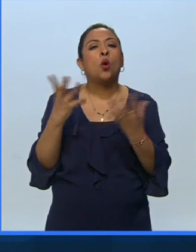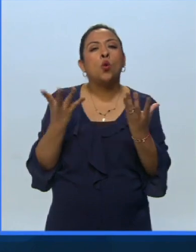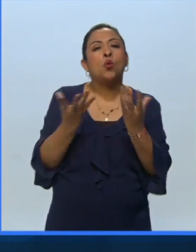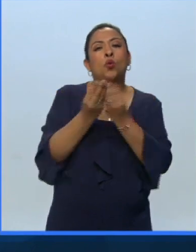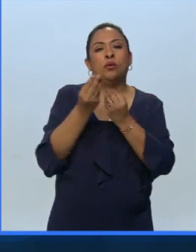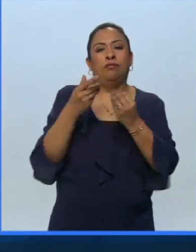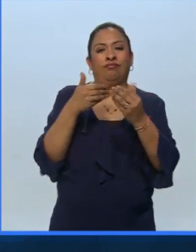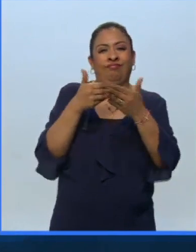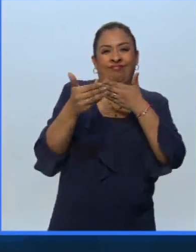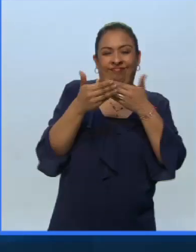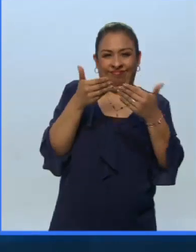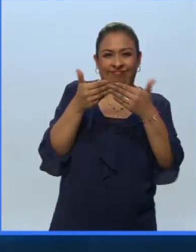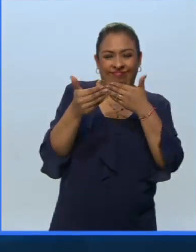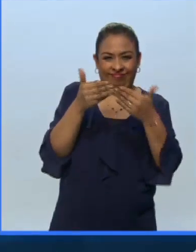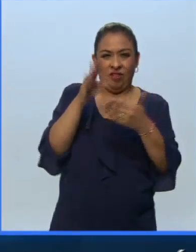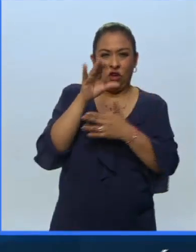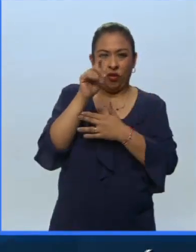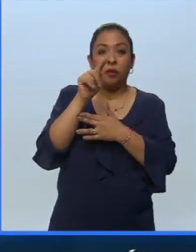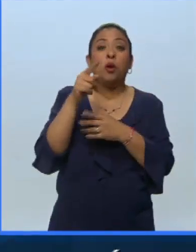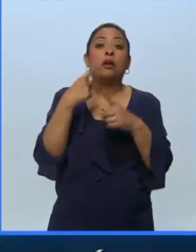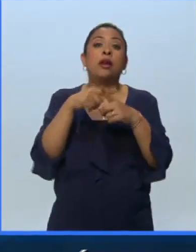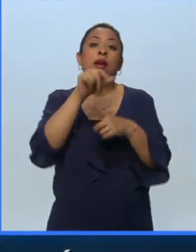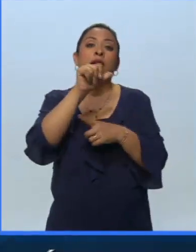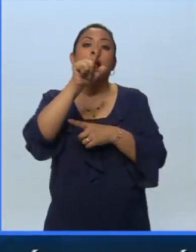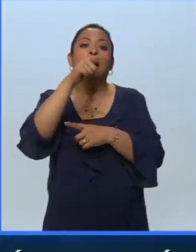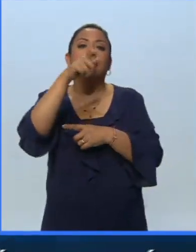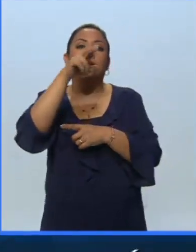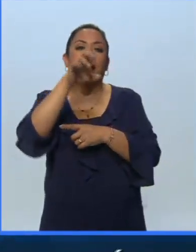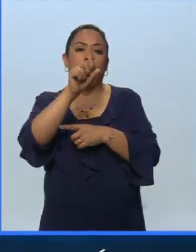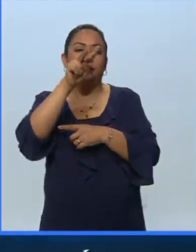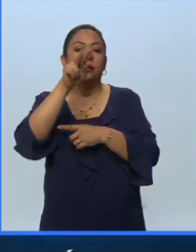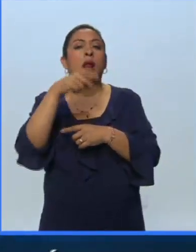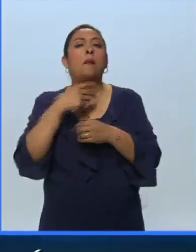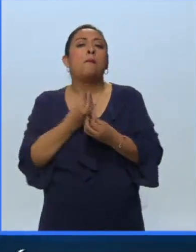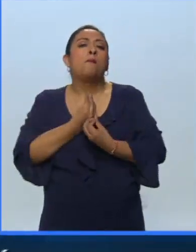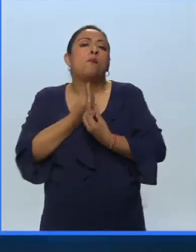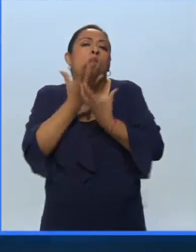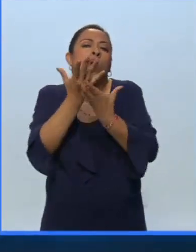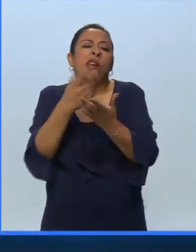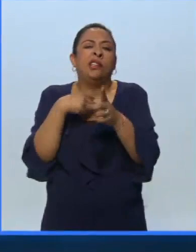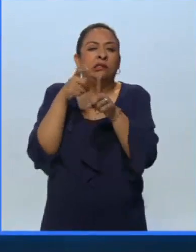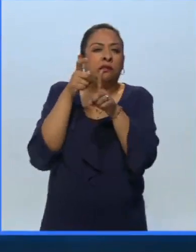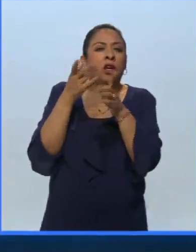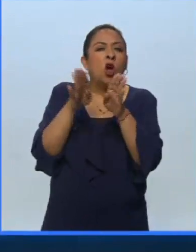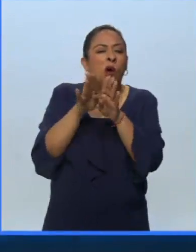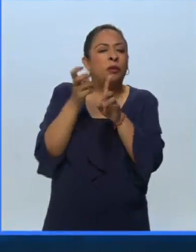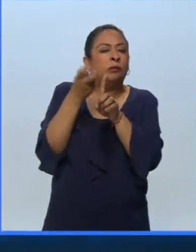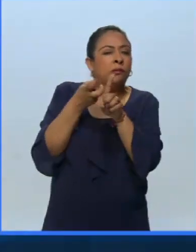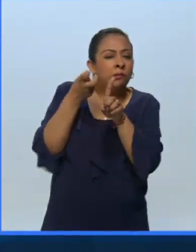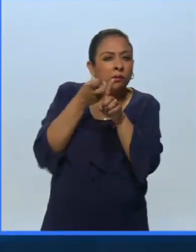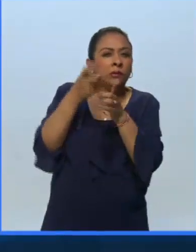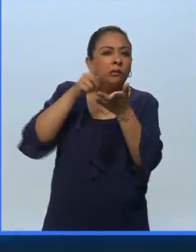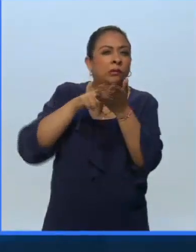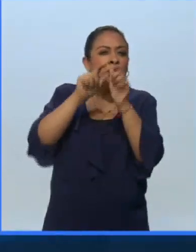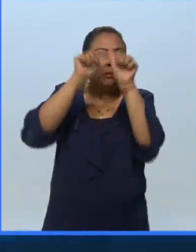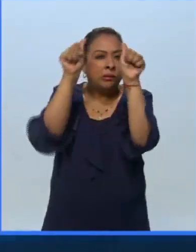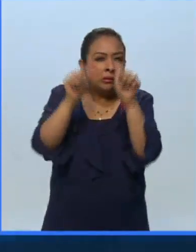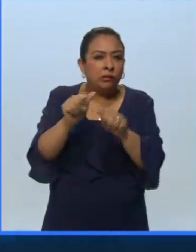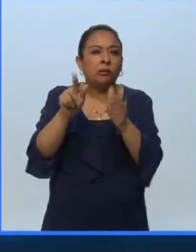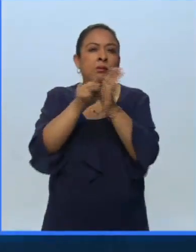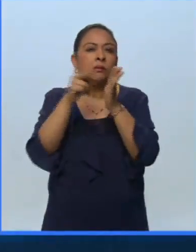contemporáneos, pues fue Arqueles Vela que era poeta, crítico de arte, periodista